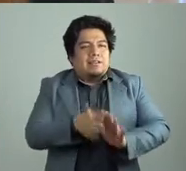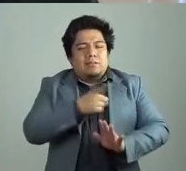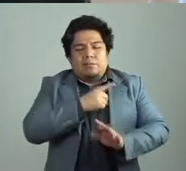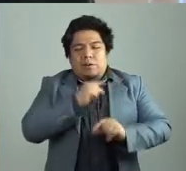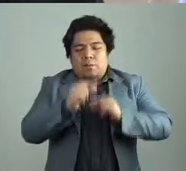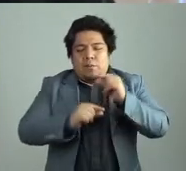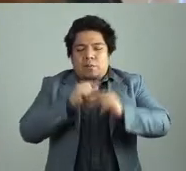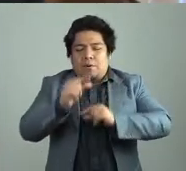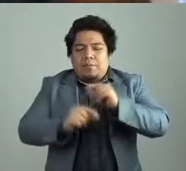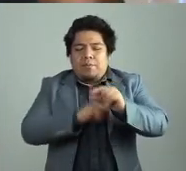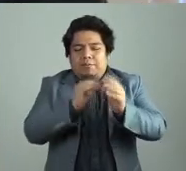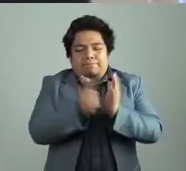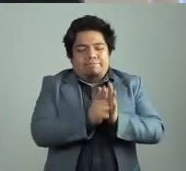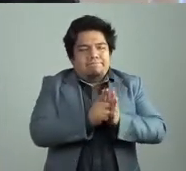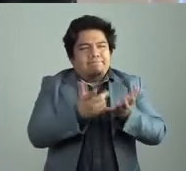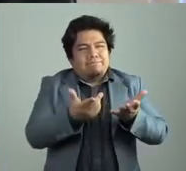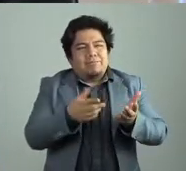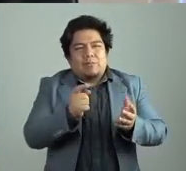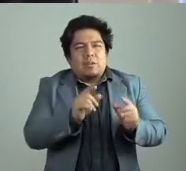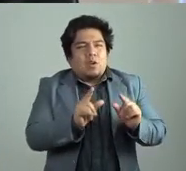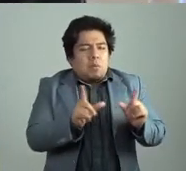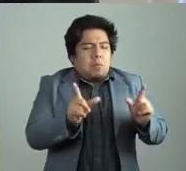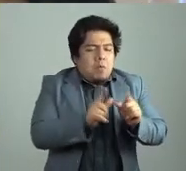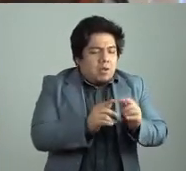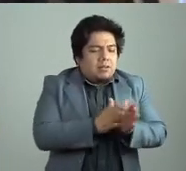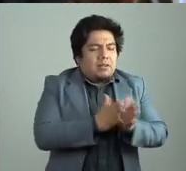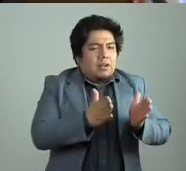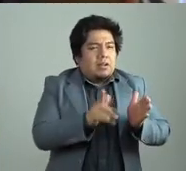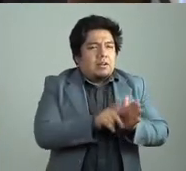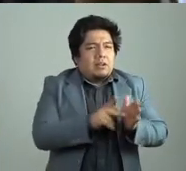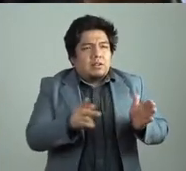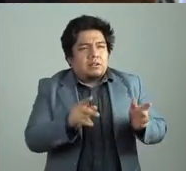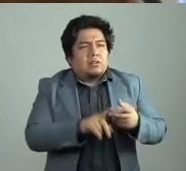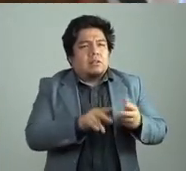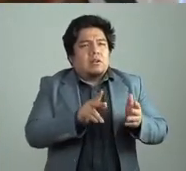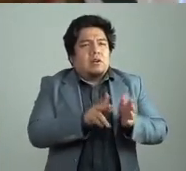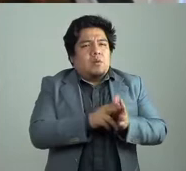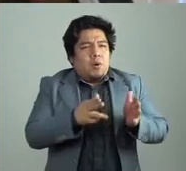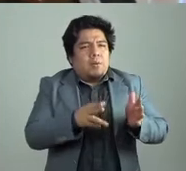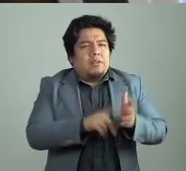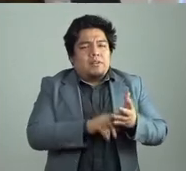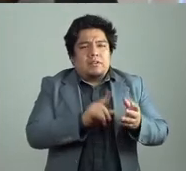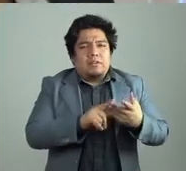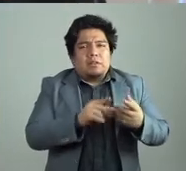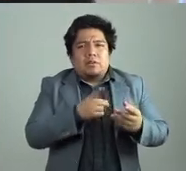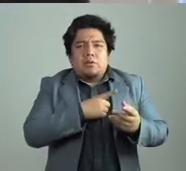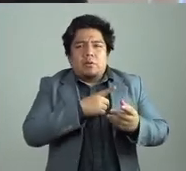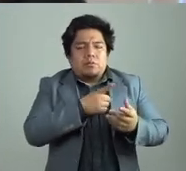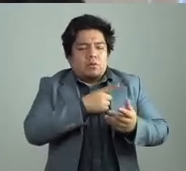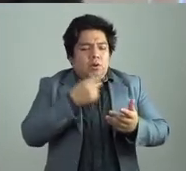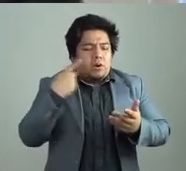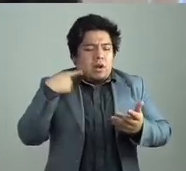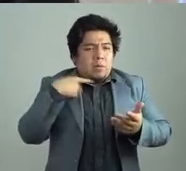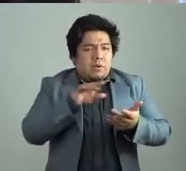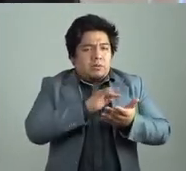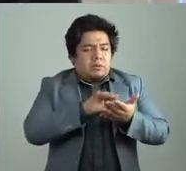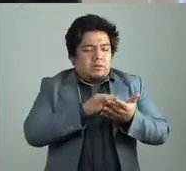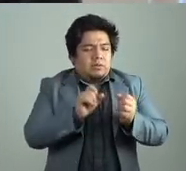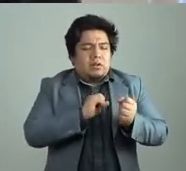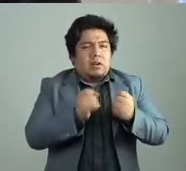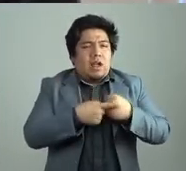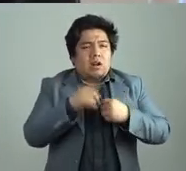historia literaria, ¿no? Entonces empecé como con textos de juglar en tercera persona, ¿no? Hasta llegar a textos mucho más complejos.